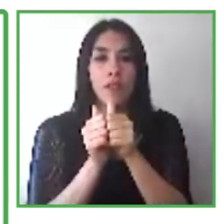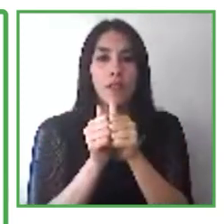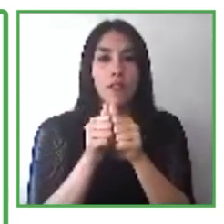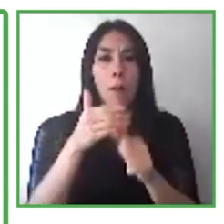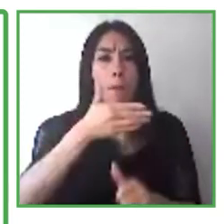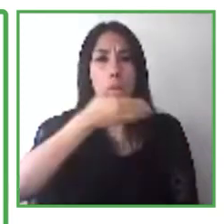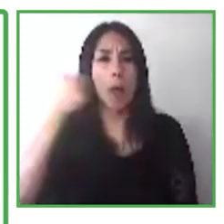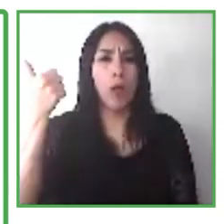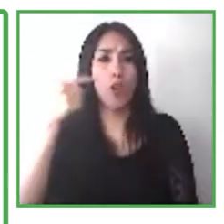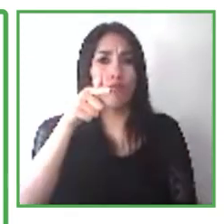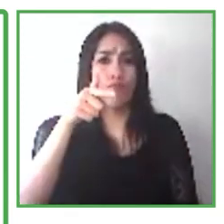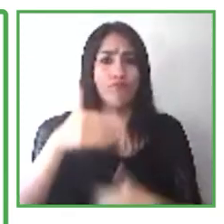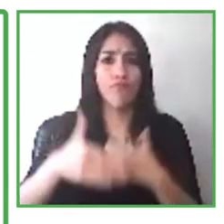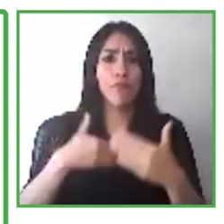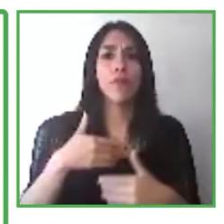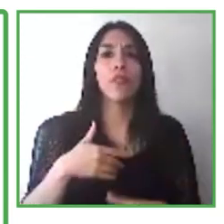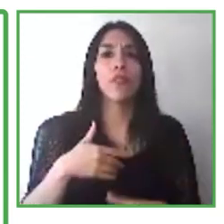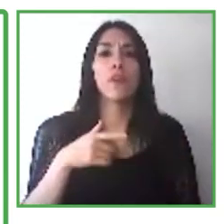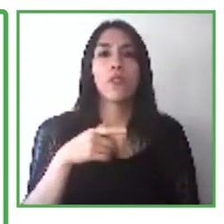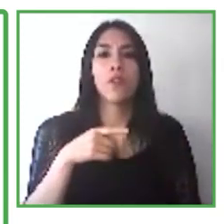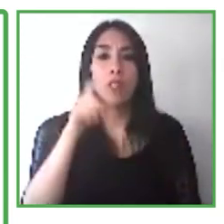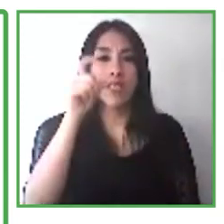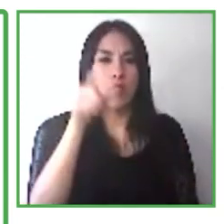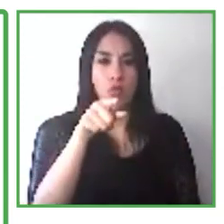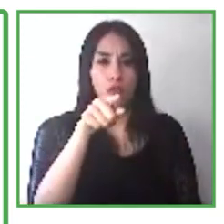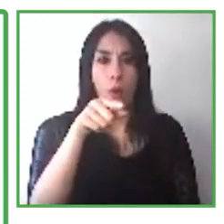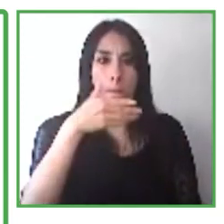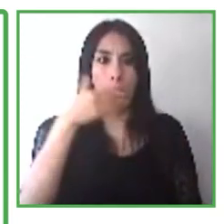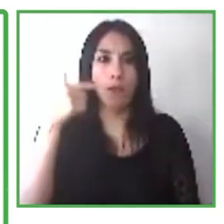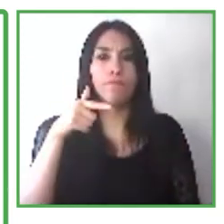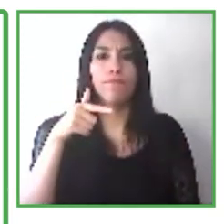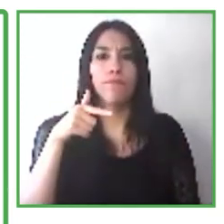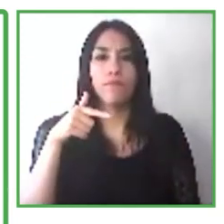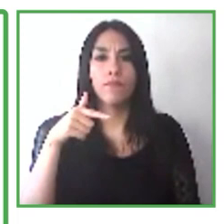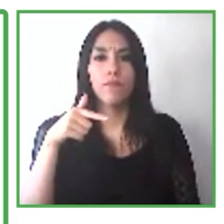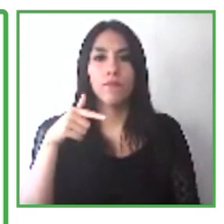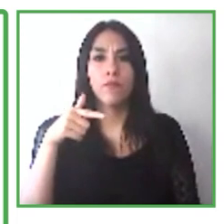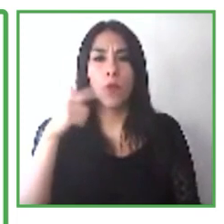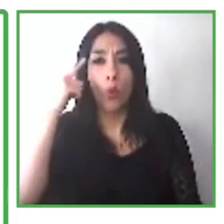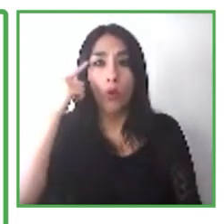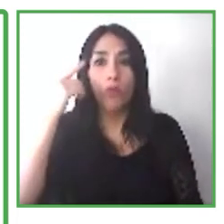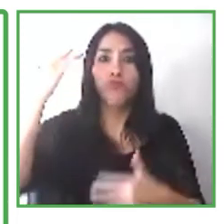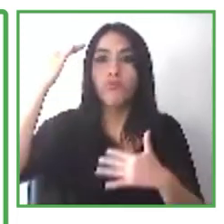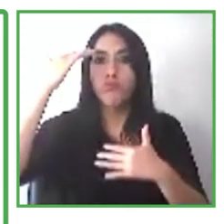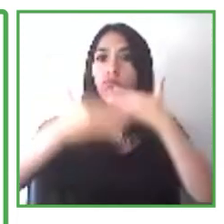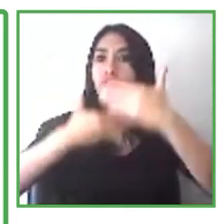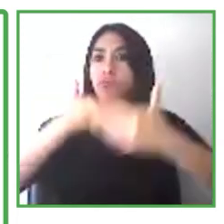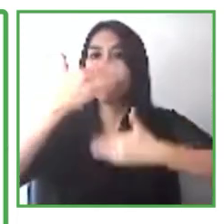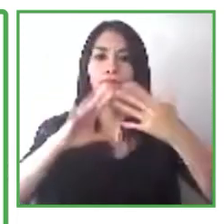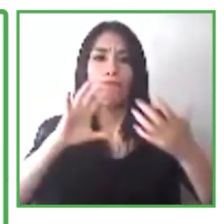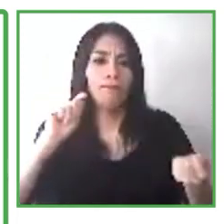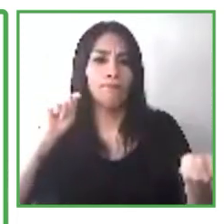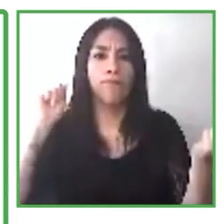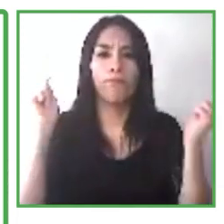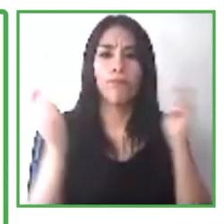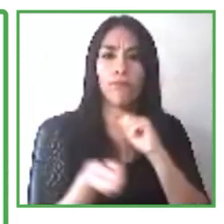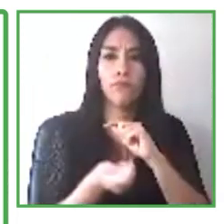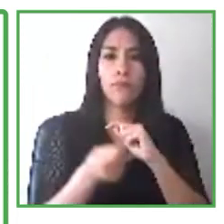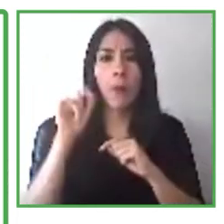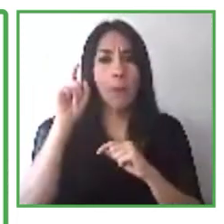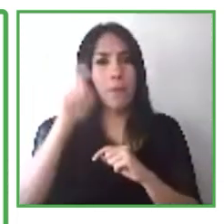empezar a trabajar con ellos en su iniciativa global que se enfoca en poder